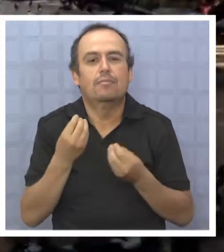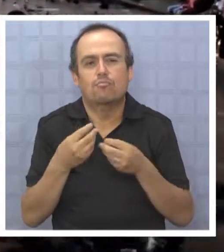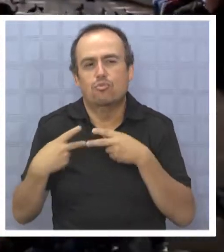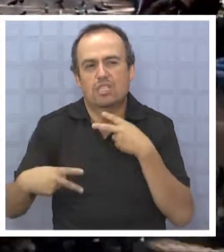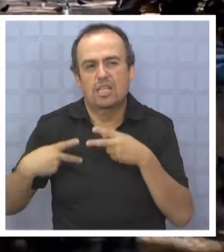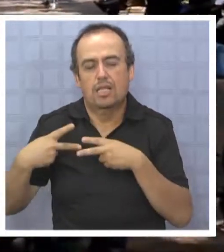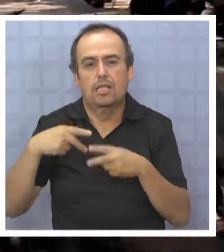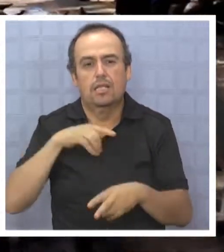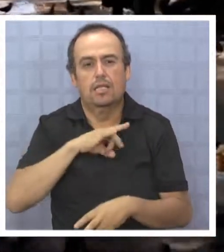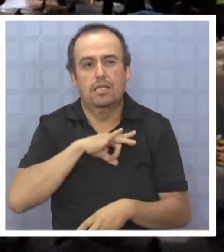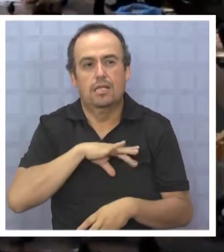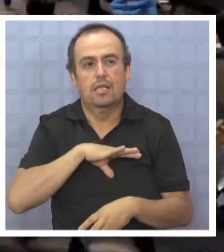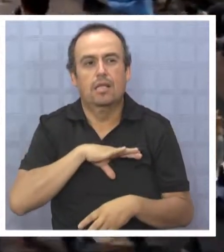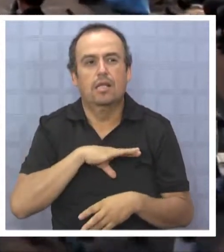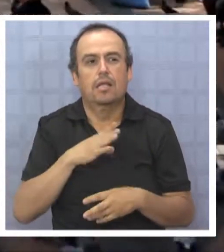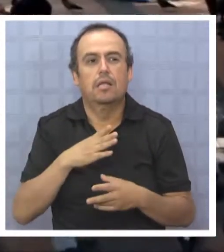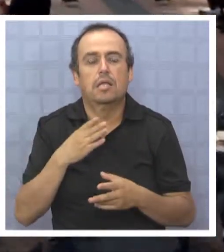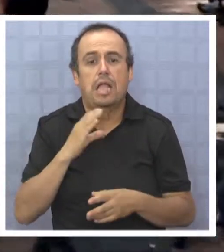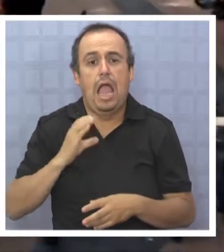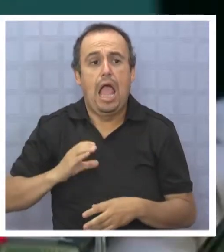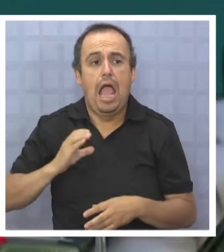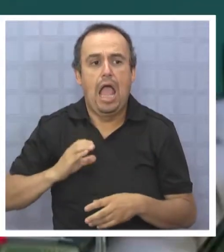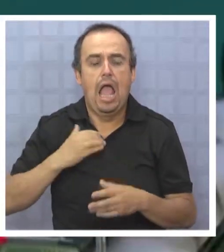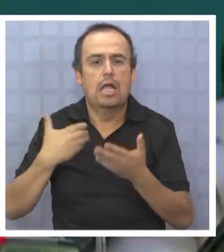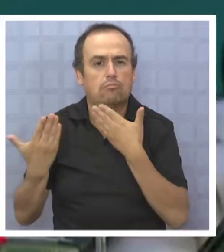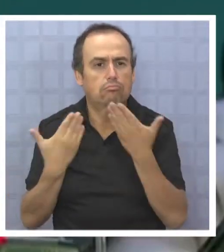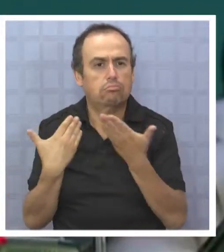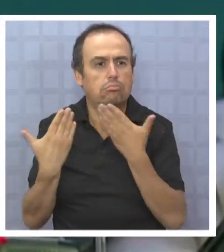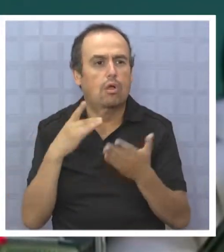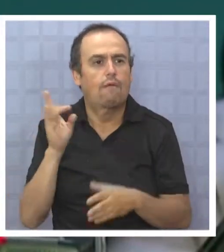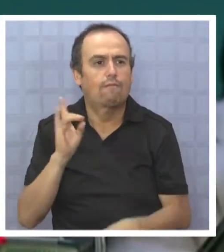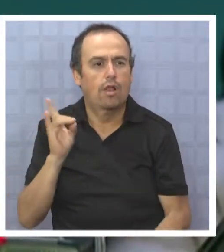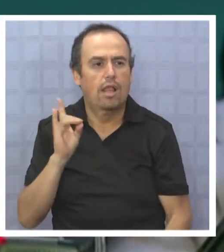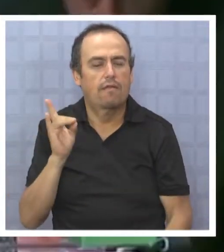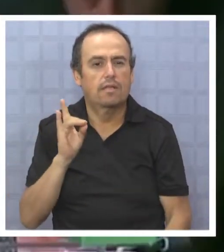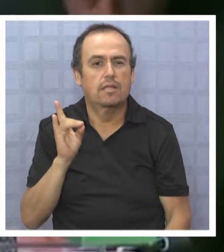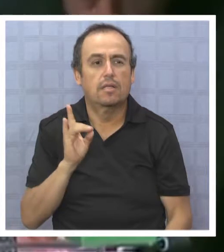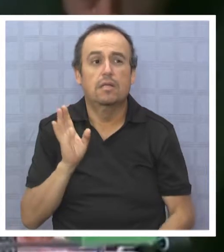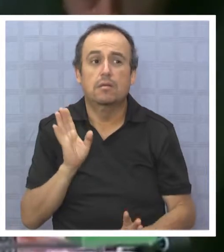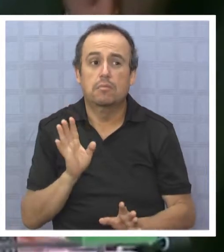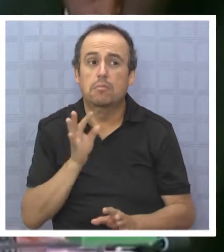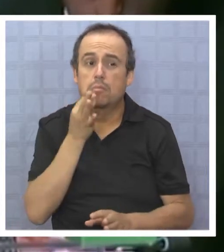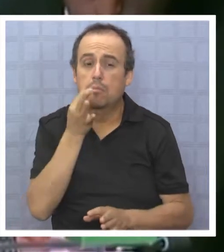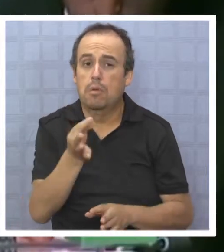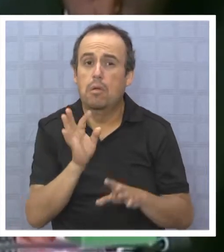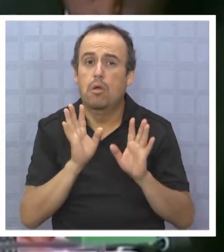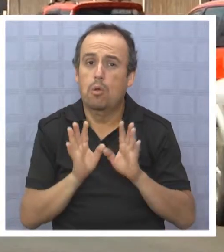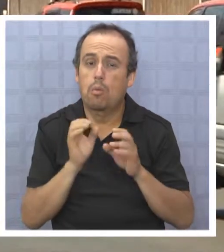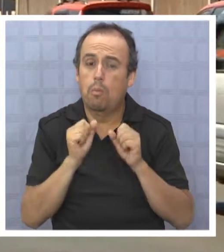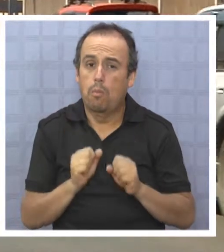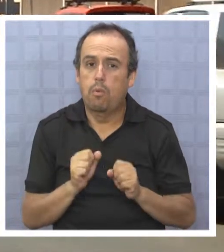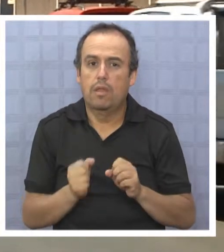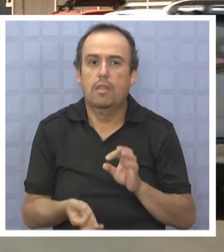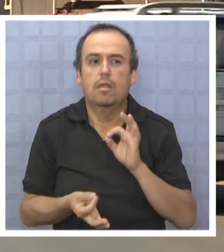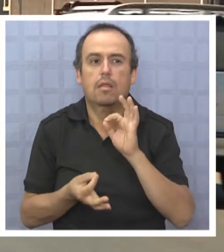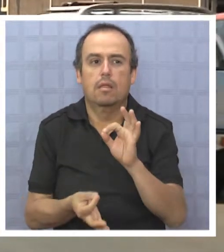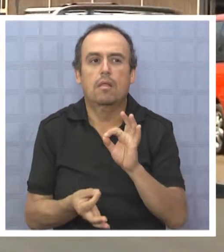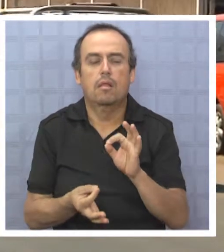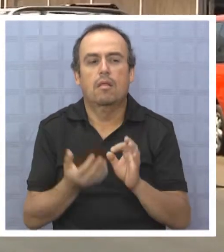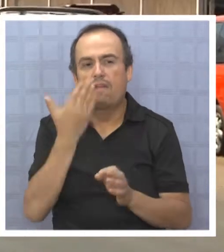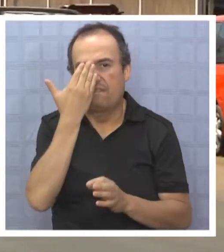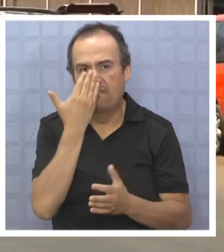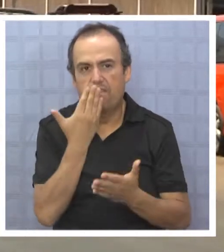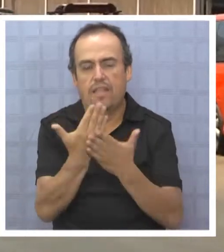Chile ha mantenido una actitud de diálogo permanente con Bolivia, lo que puede ser también un argumento contundente para enfrentar una